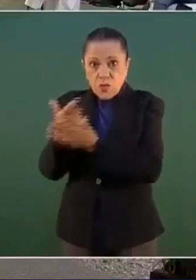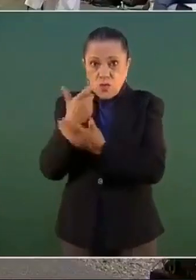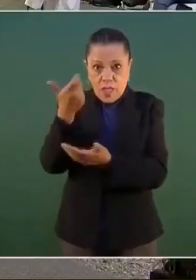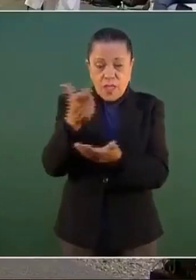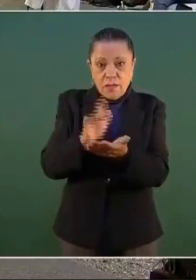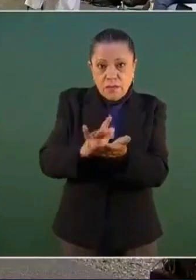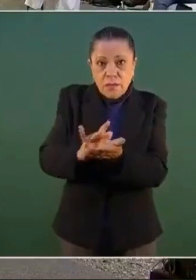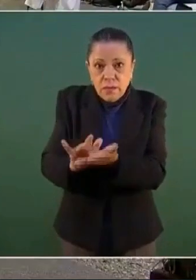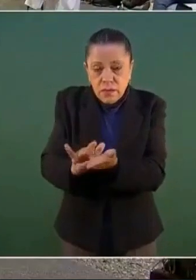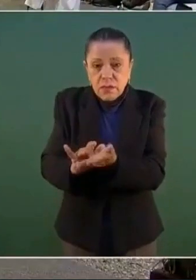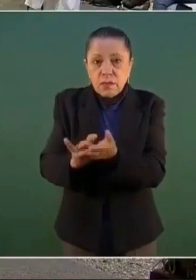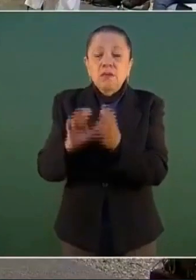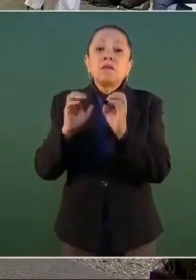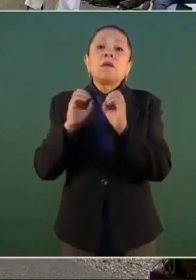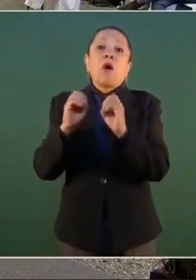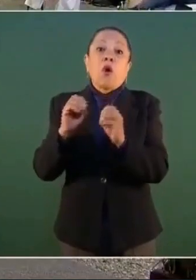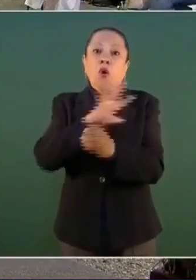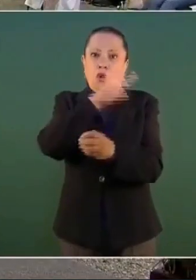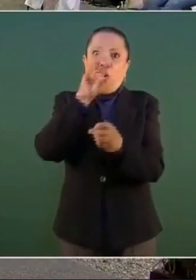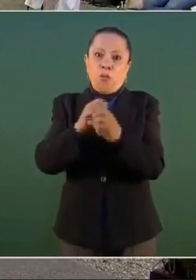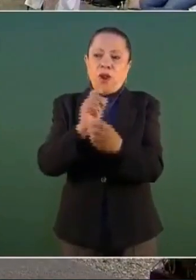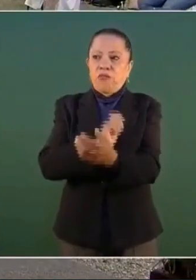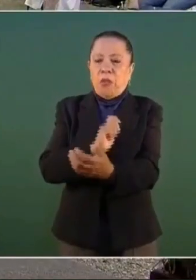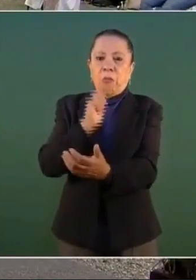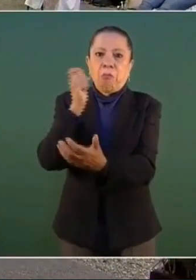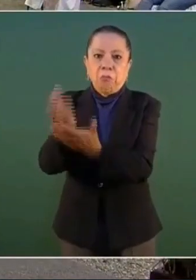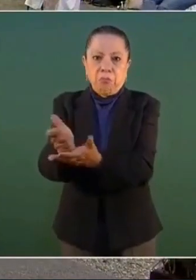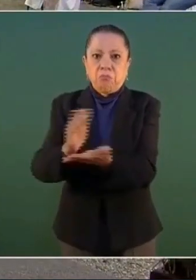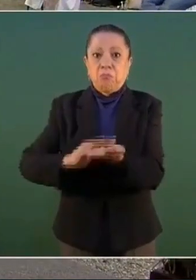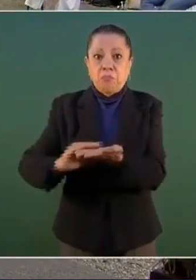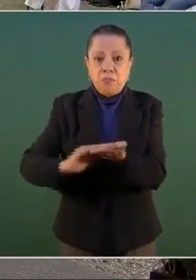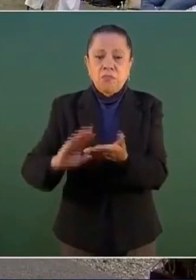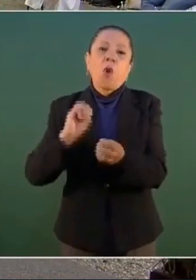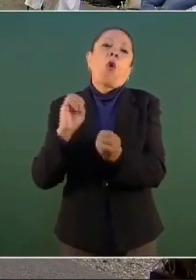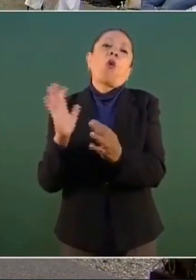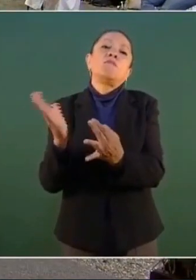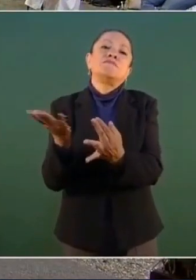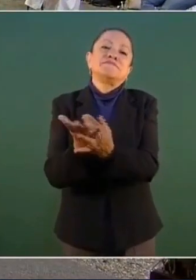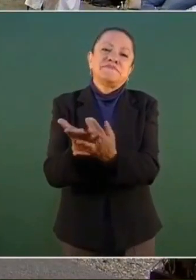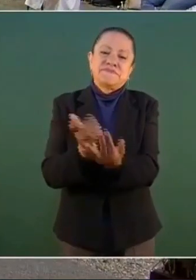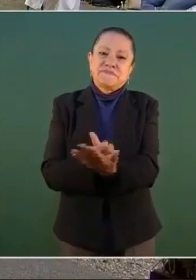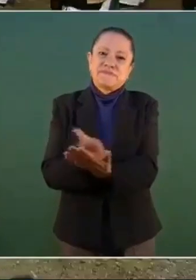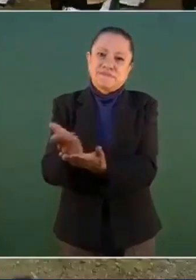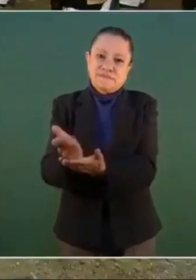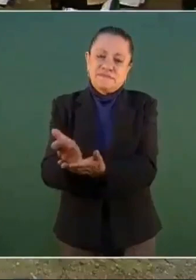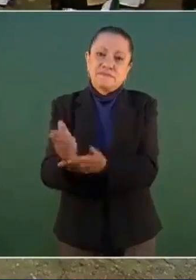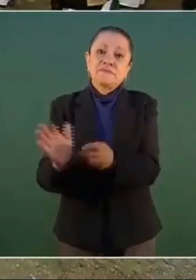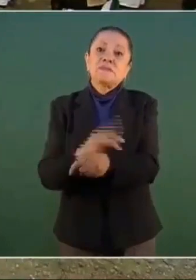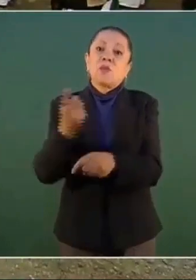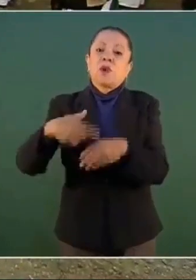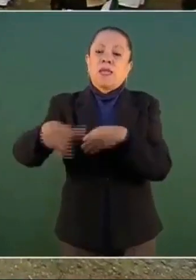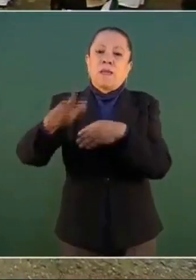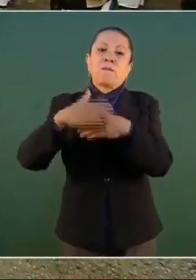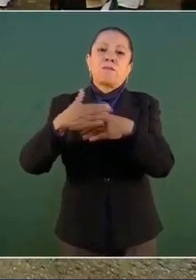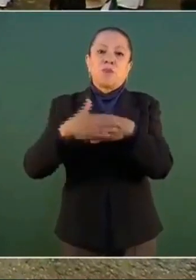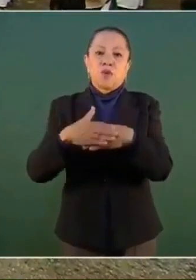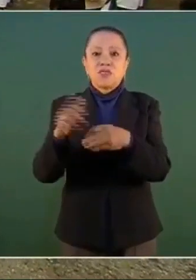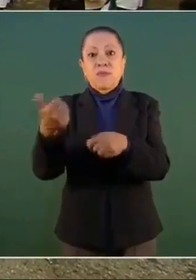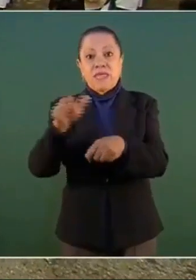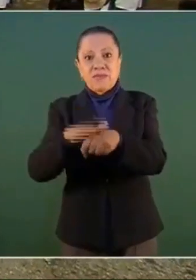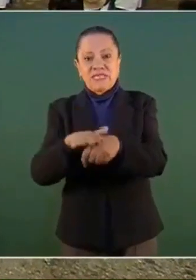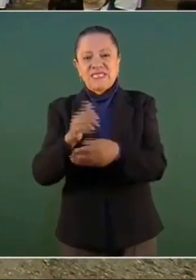¿Podría saldar la deuda completa o de manera parcial, tomando en cuenta que ya se va a acabar la próxima administración del